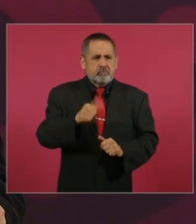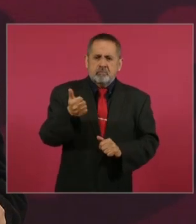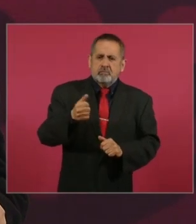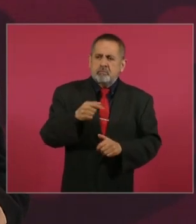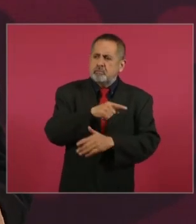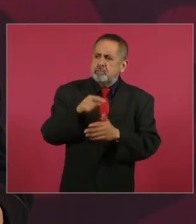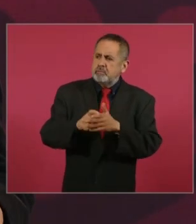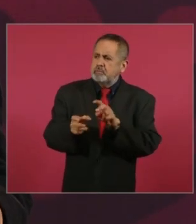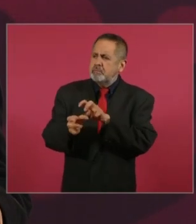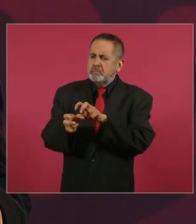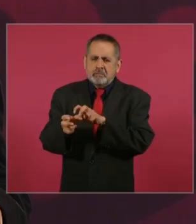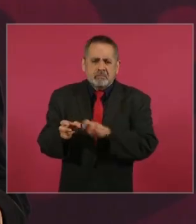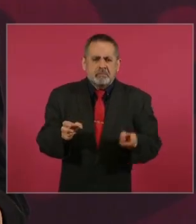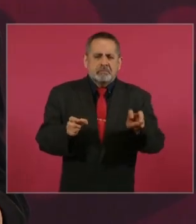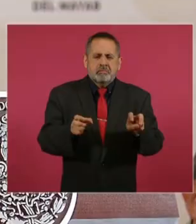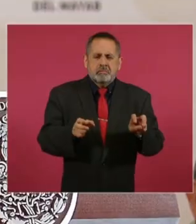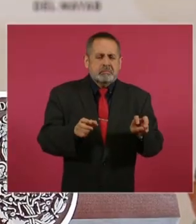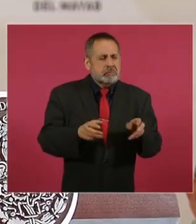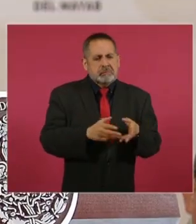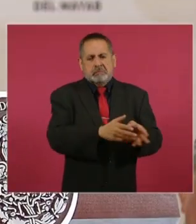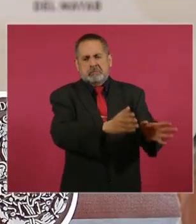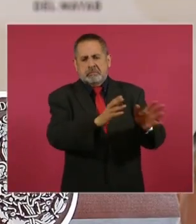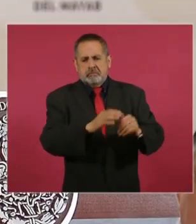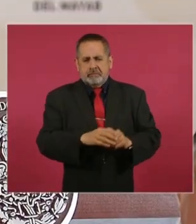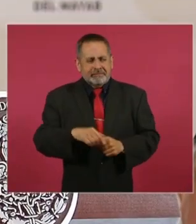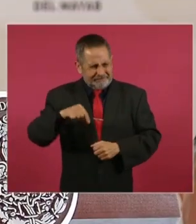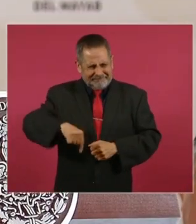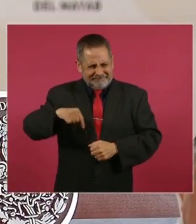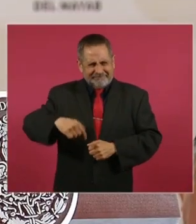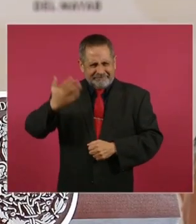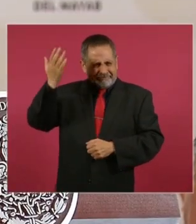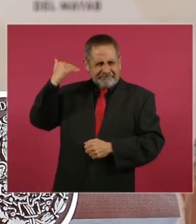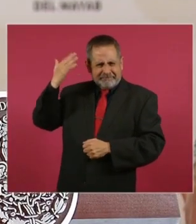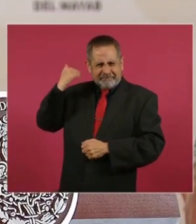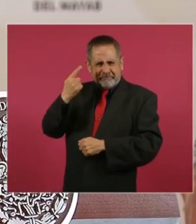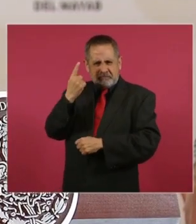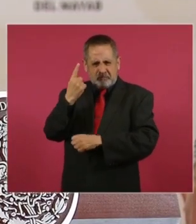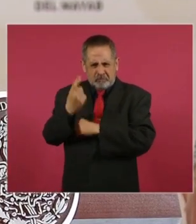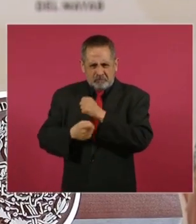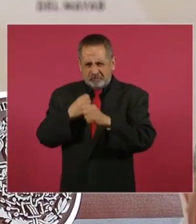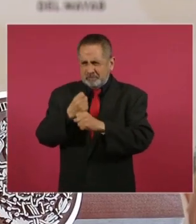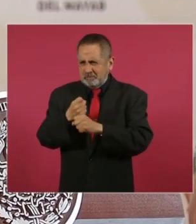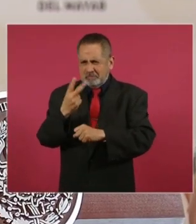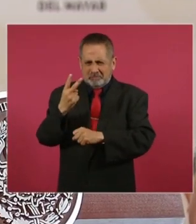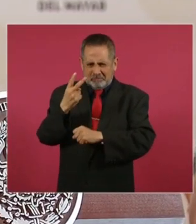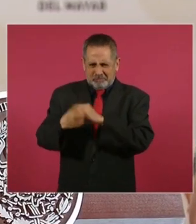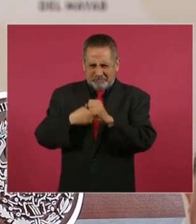Aquí dijimos casi un año o dos años,